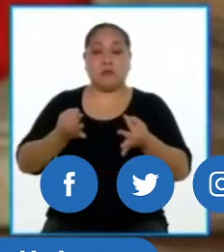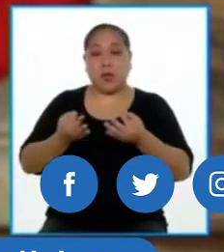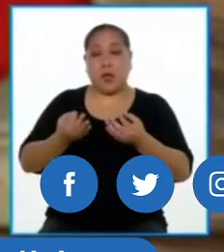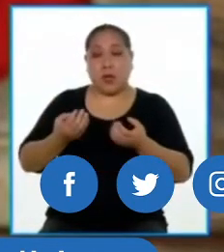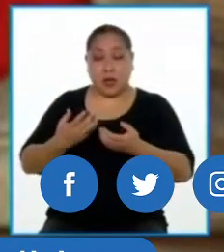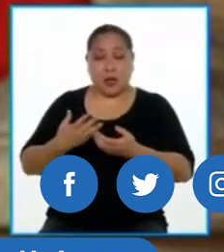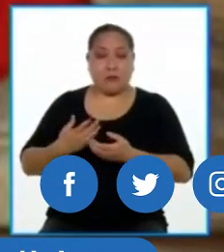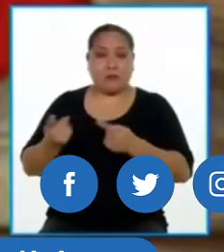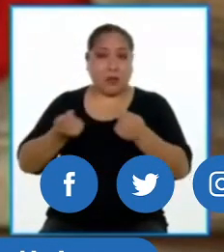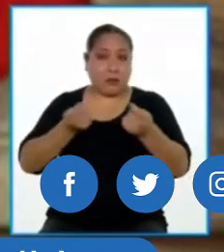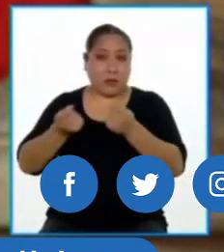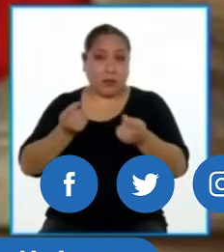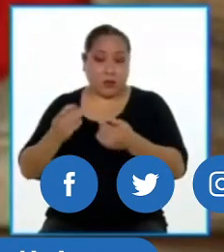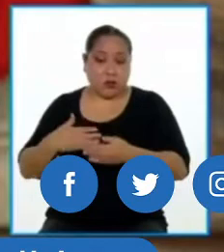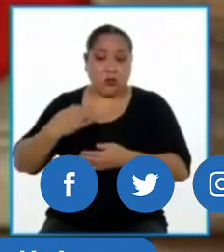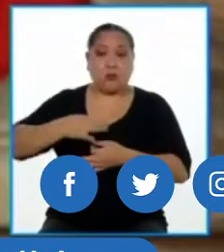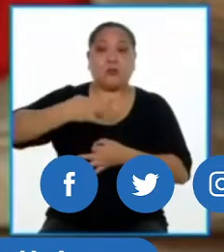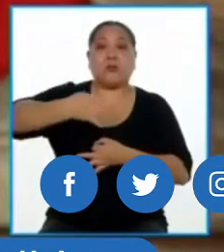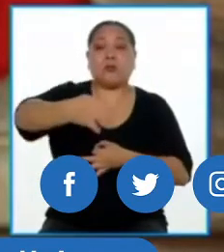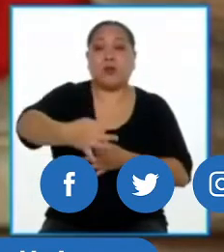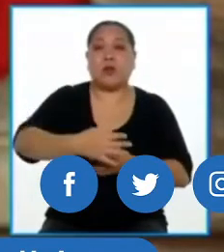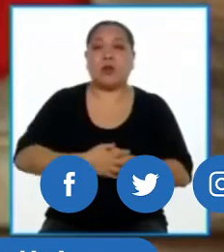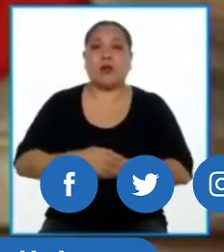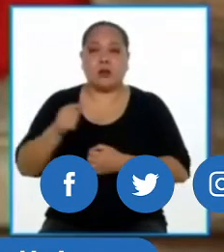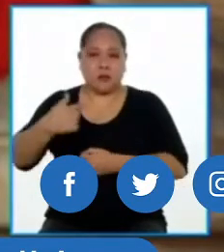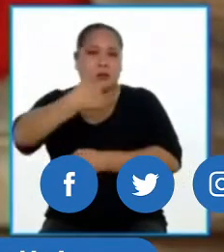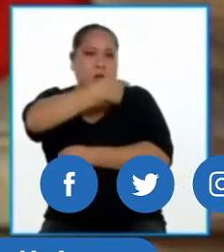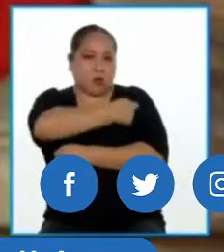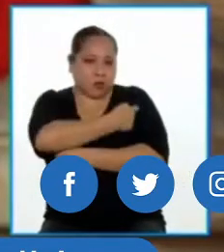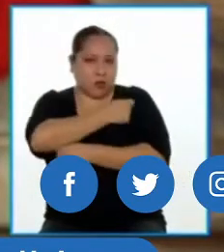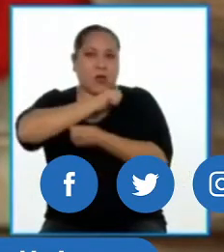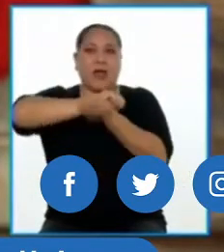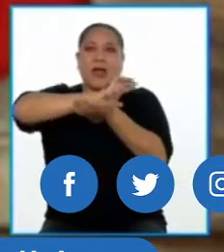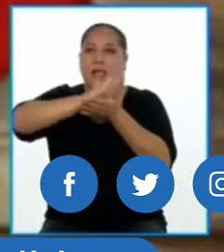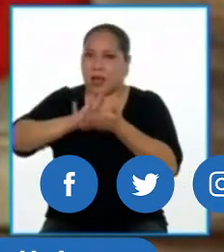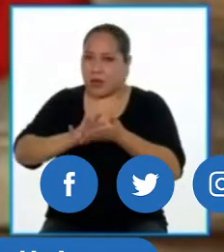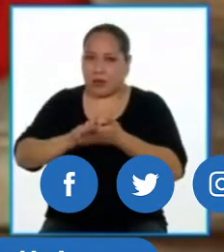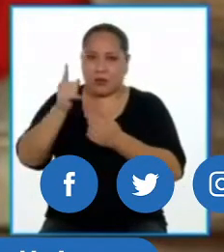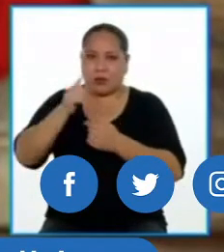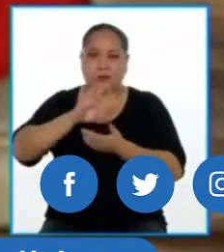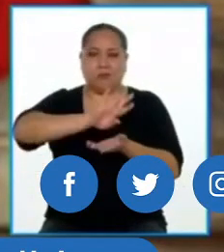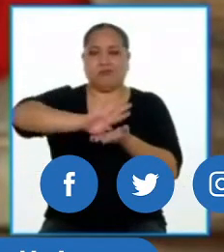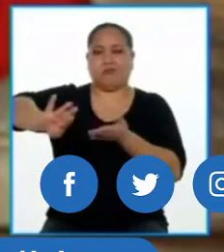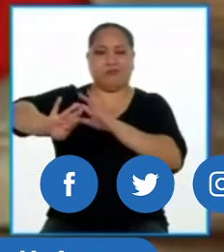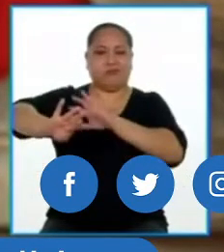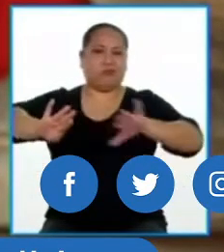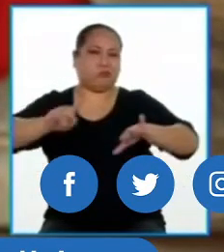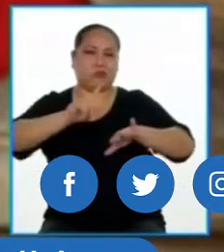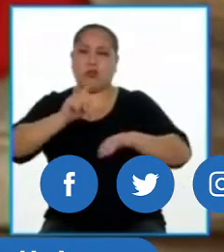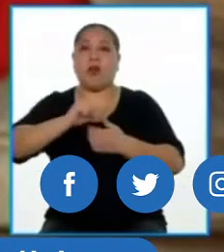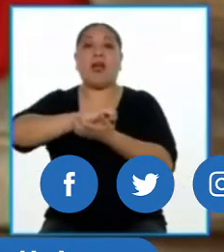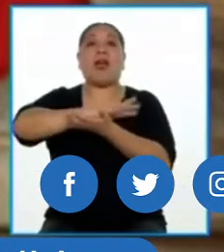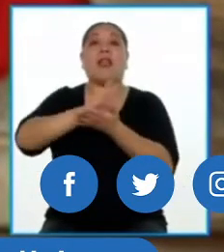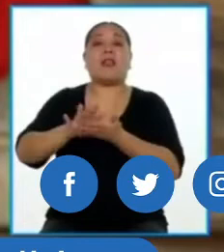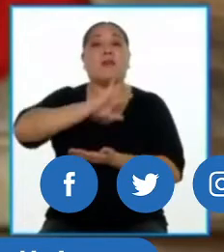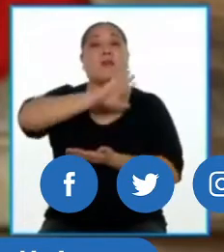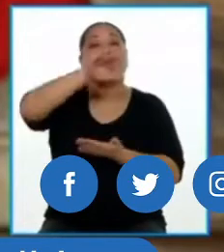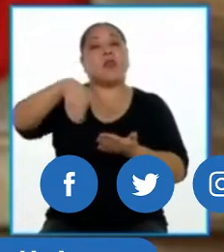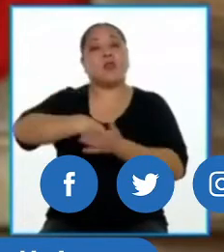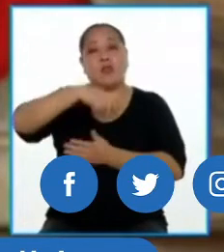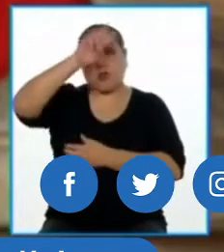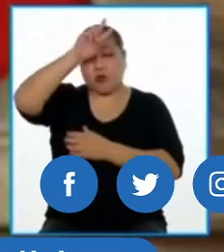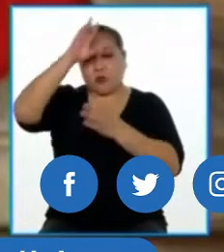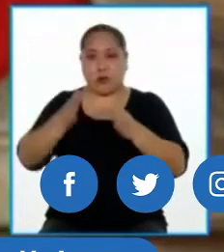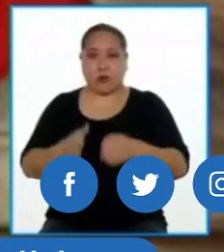vacunación universal sin discriminación y gratuita para todos los peruanos a través del sistema